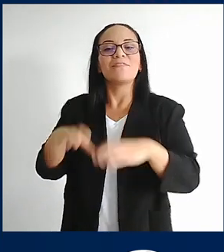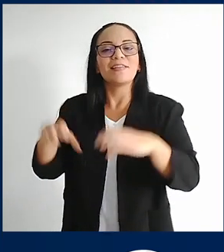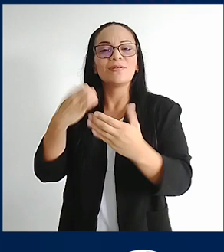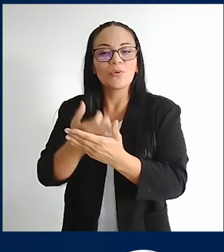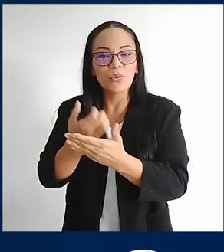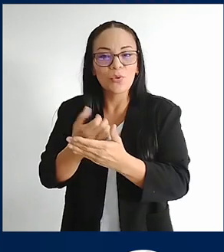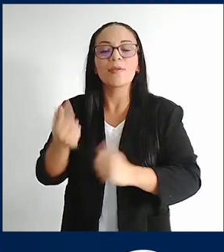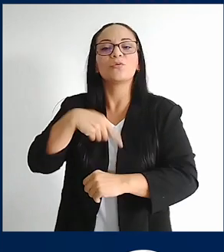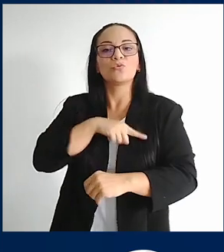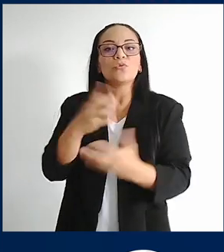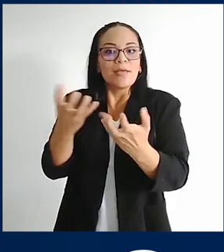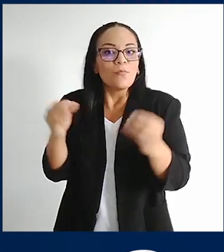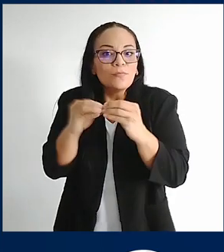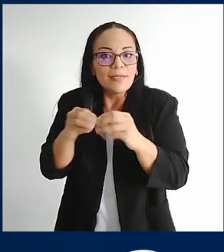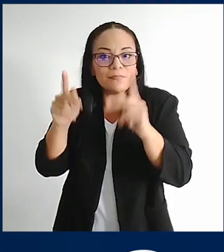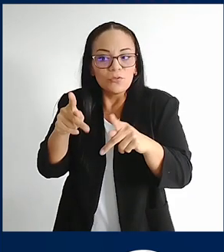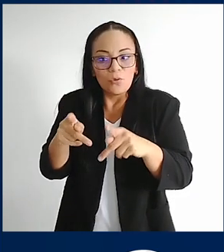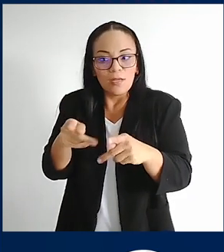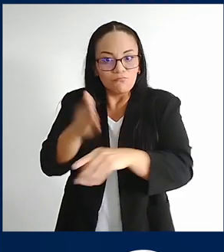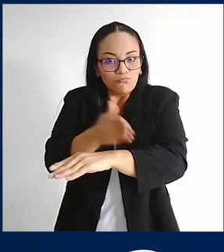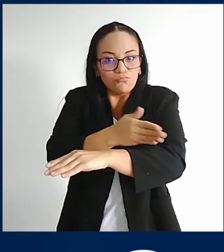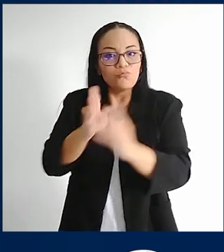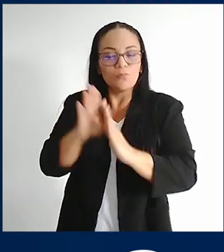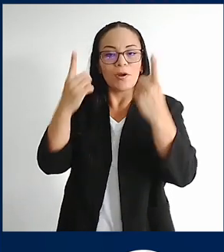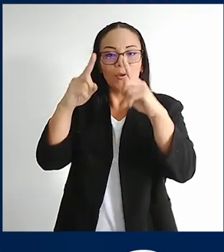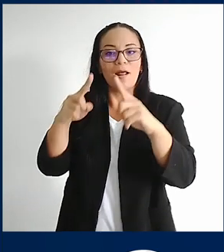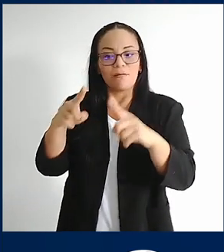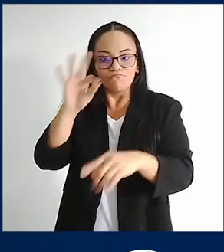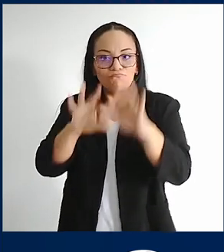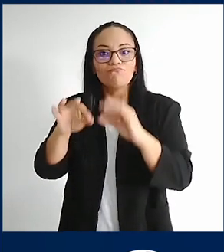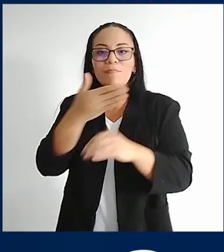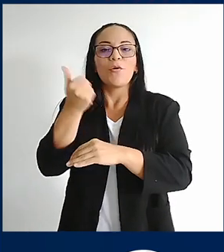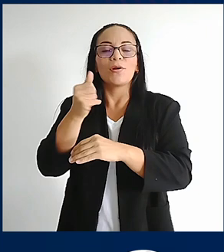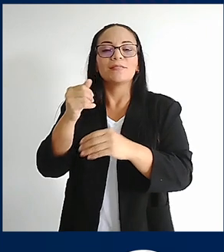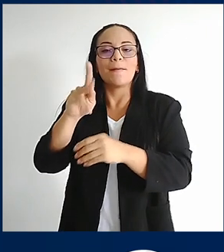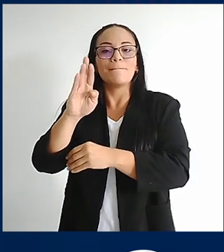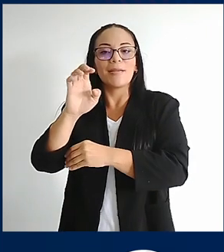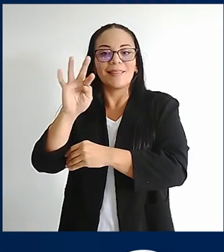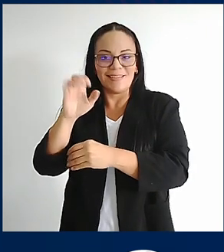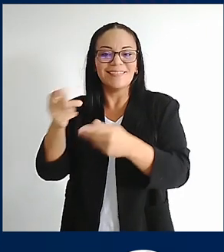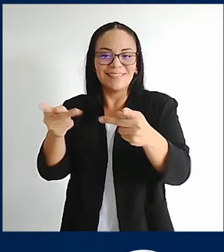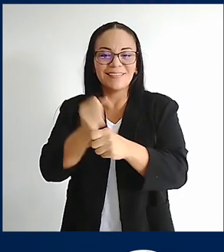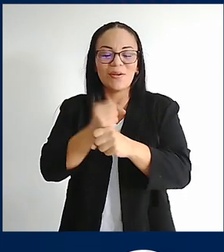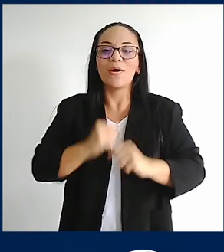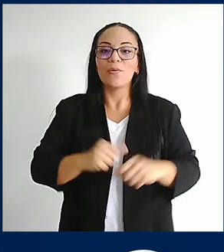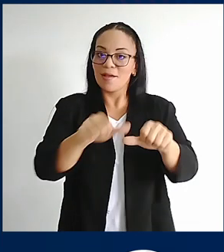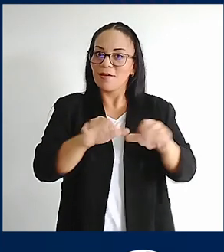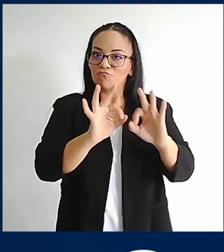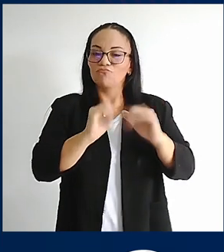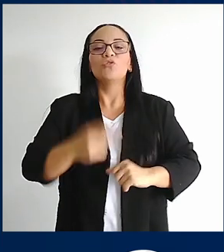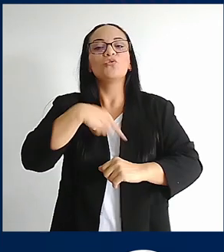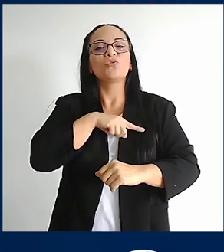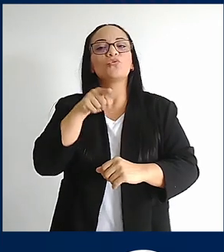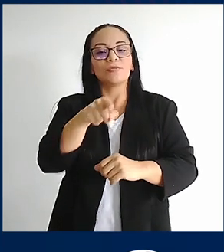económica, queremos a más gente preparada para mejores BRETE, y esto en áreas muy diversas. Puedo asegurarles que este es